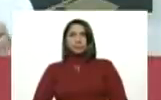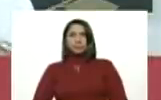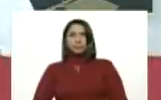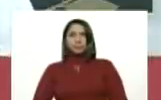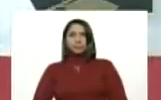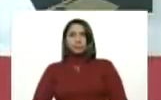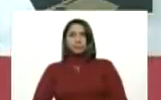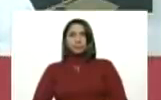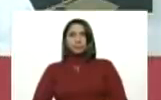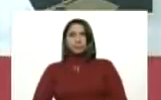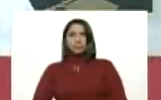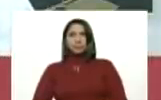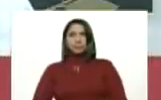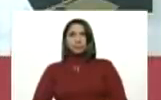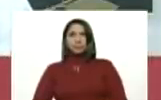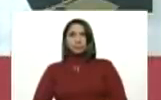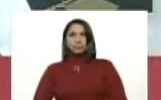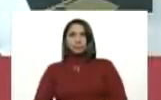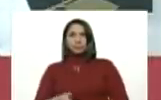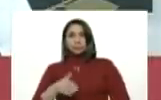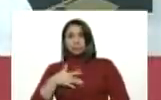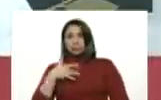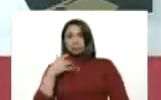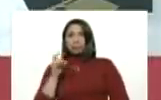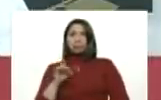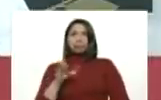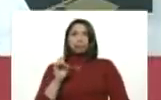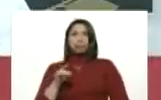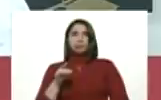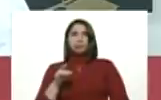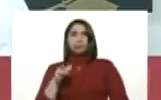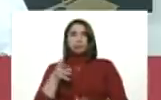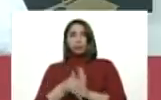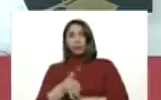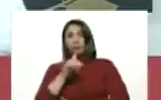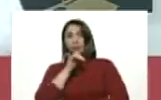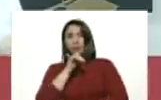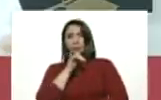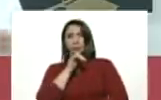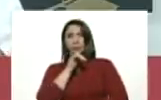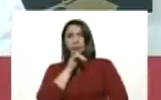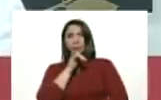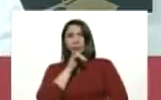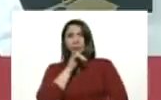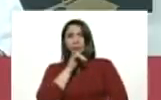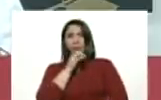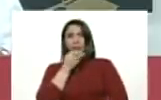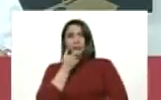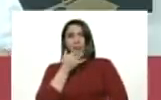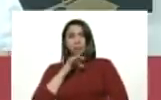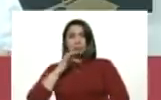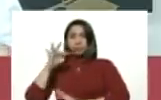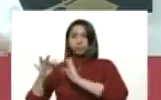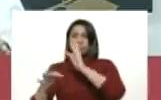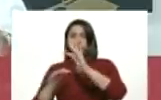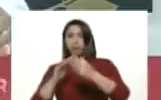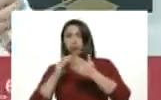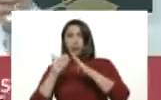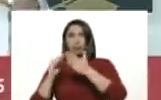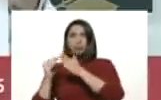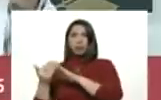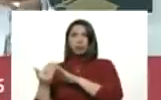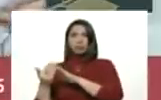Así que nos duele mucho esta circunstancia. El caso de transmisión comunitaria